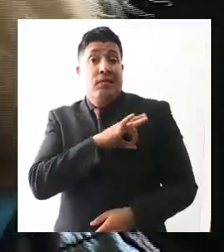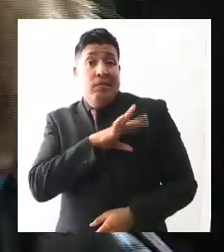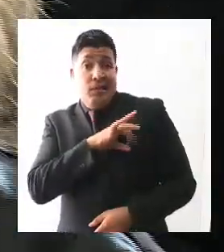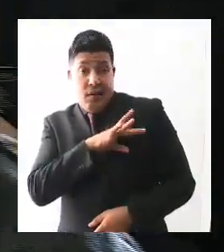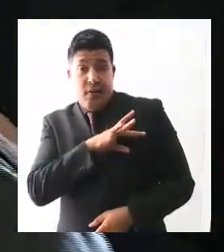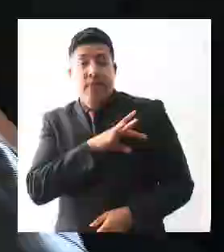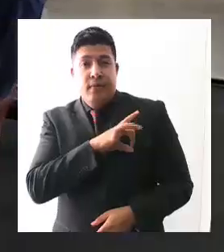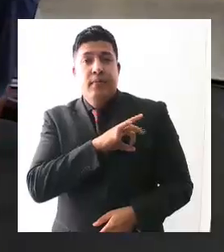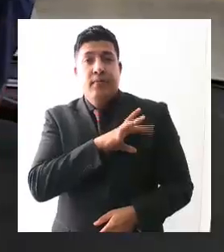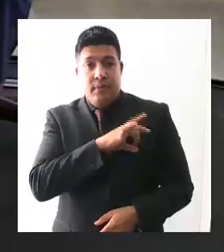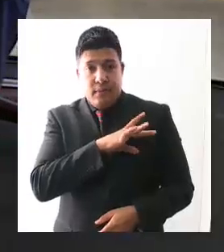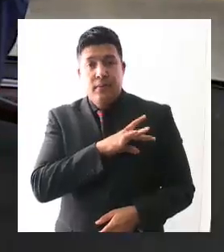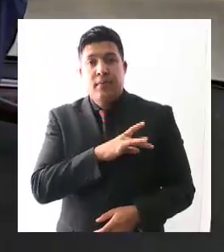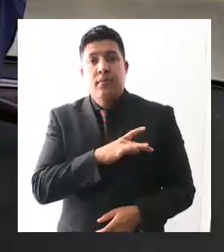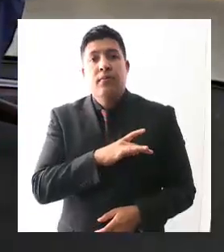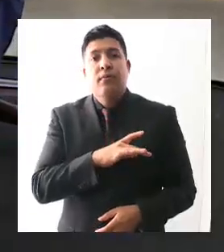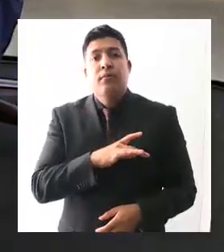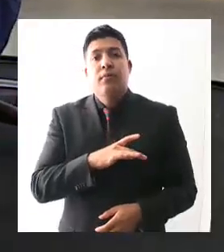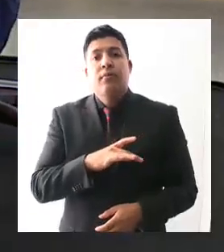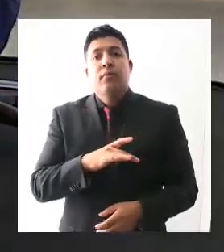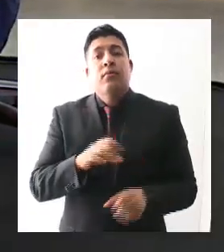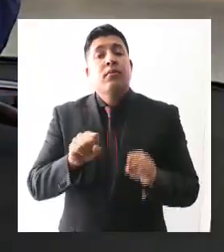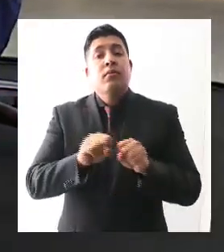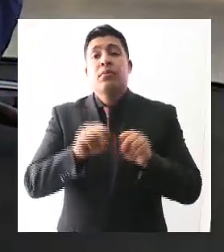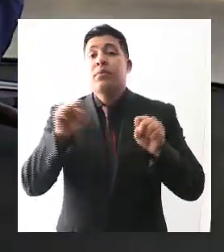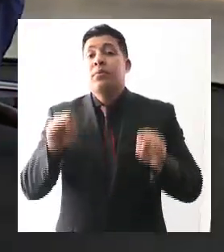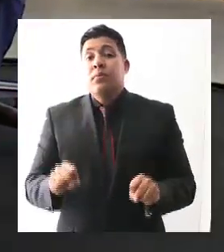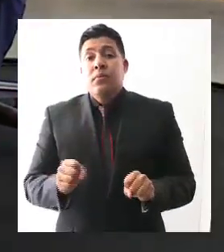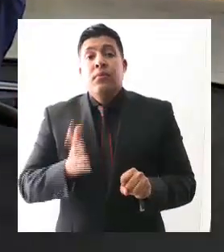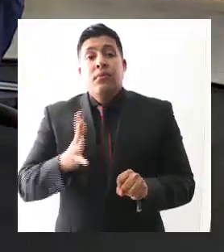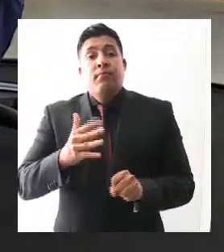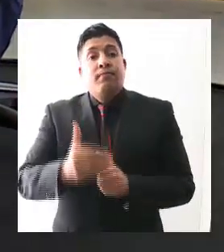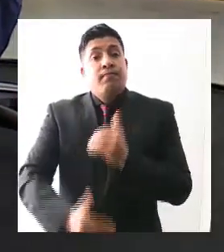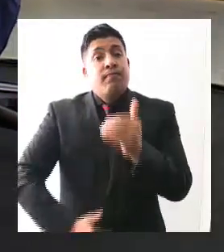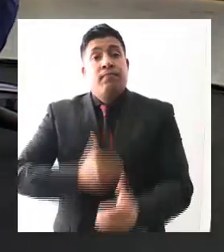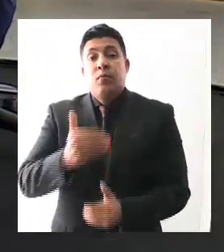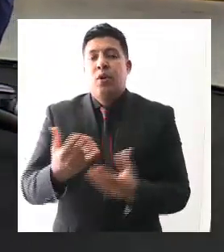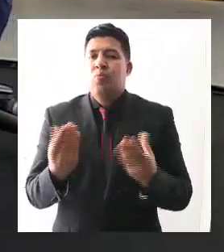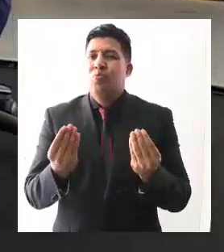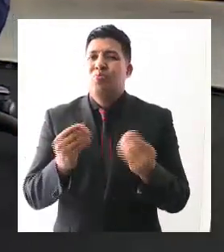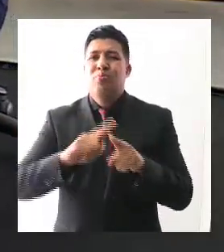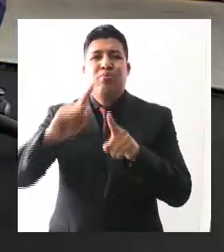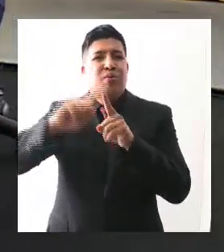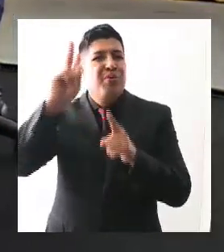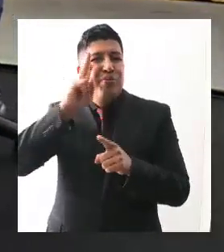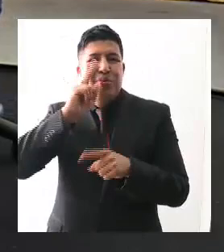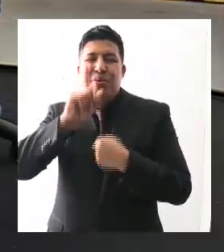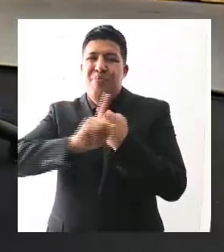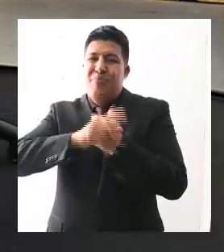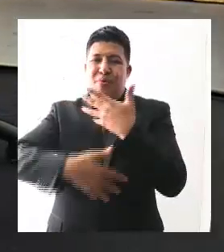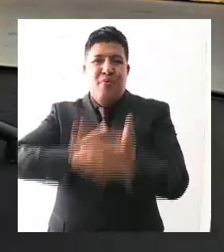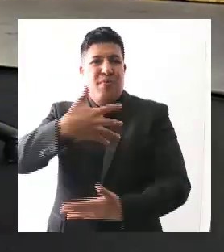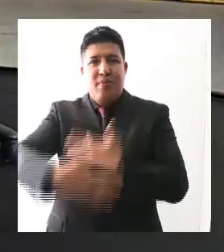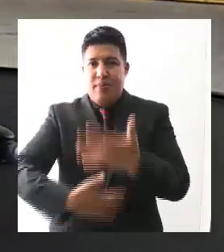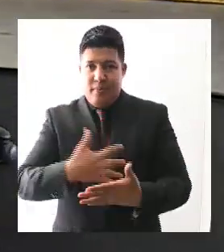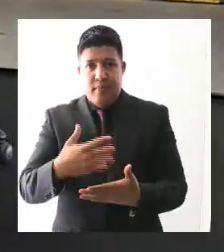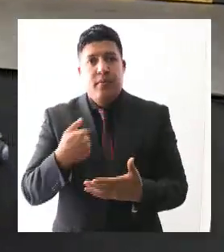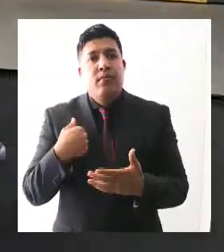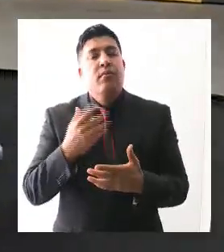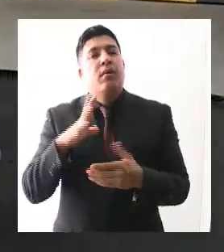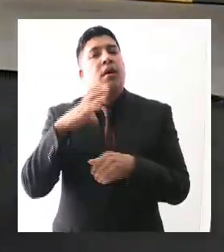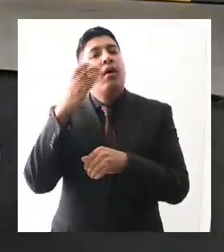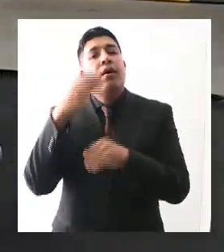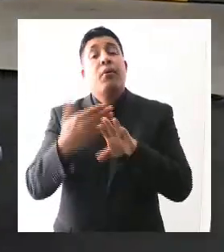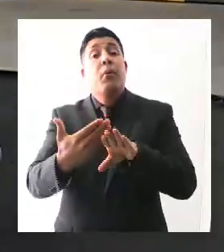echó a andar, lamentablemente con muchos vicios, con muchos problemas, lo acaba de terminar después de 15